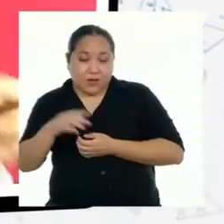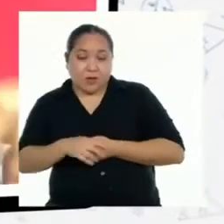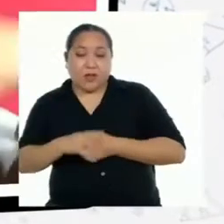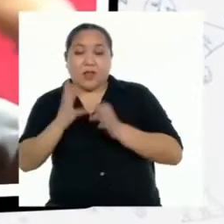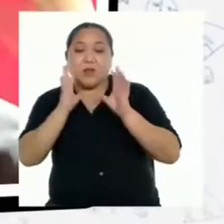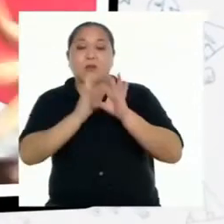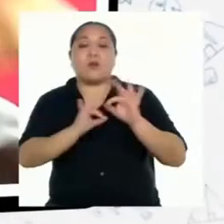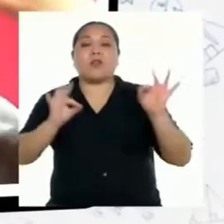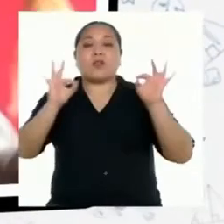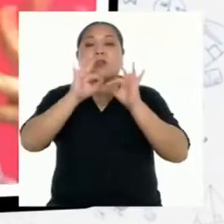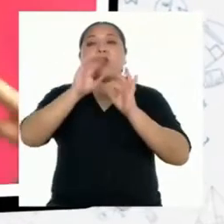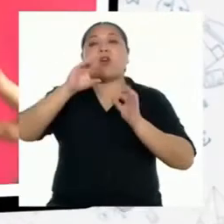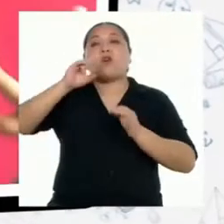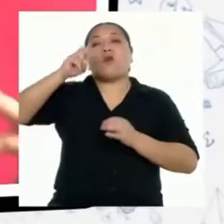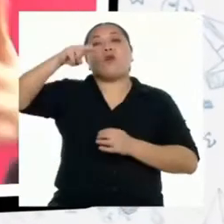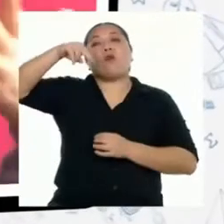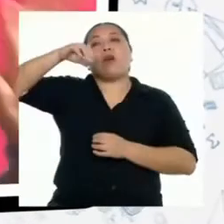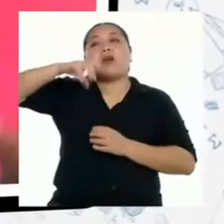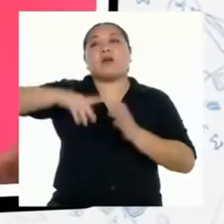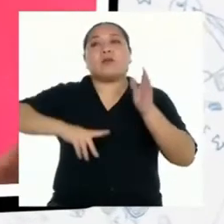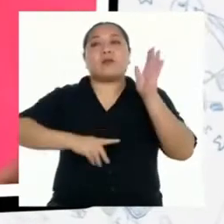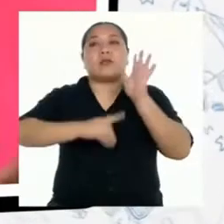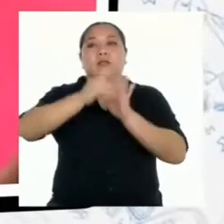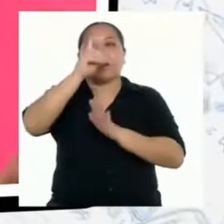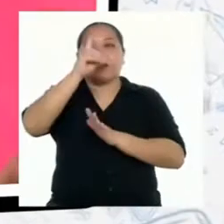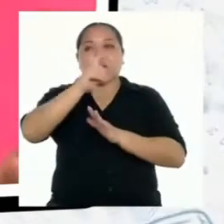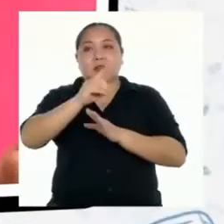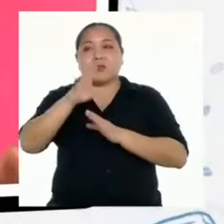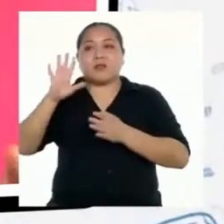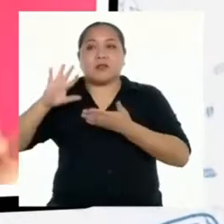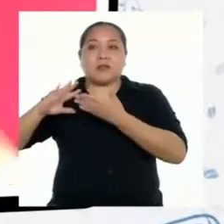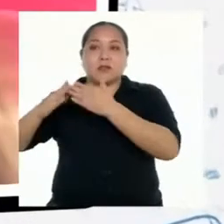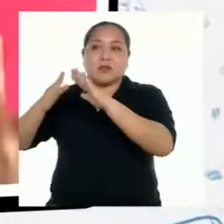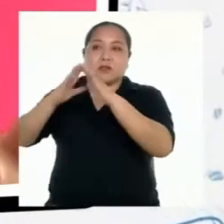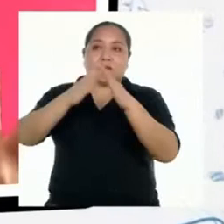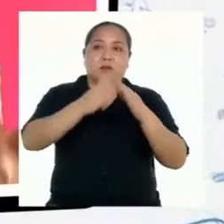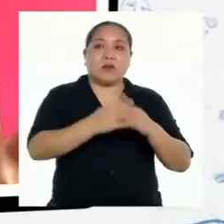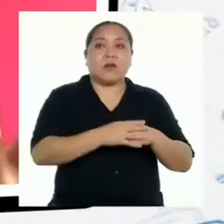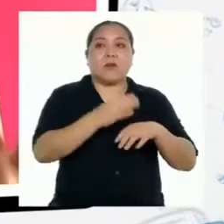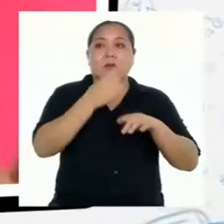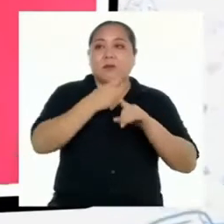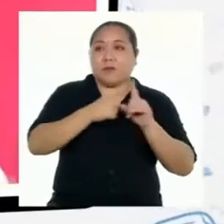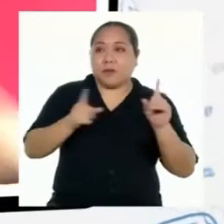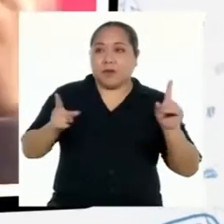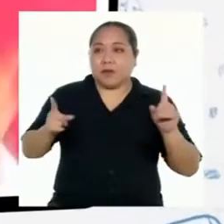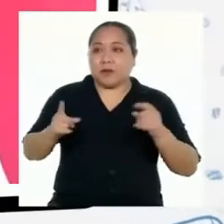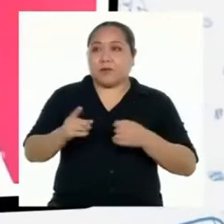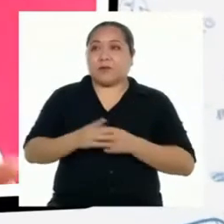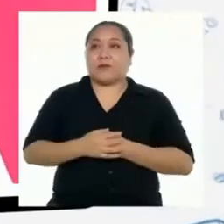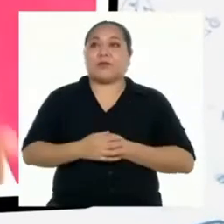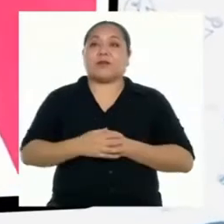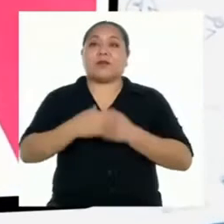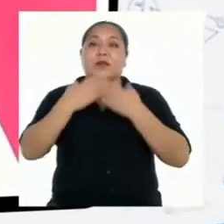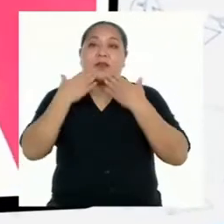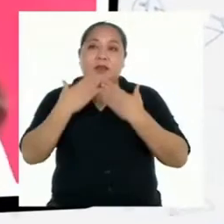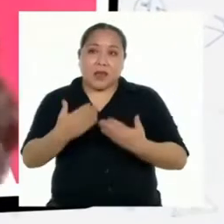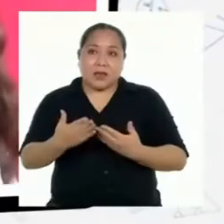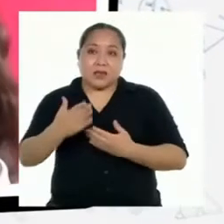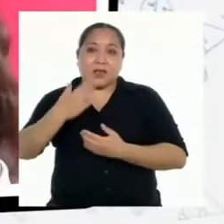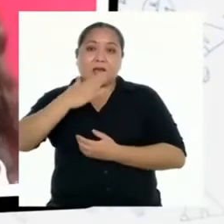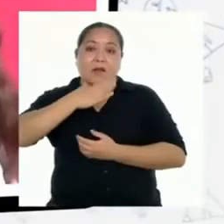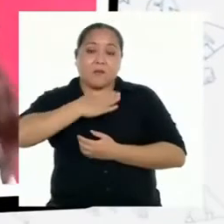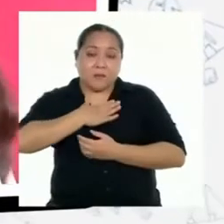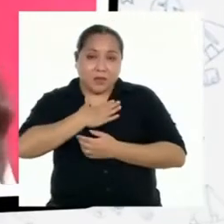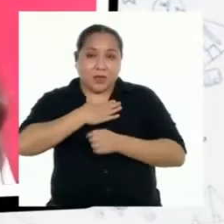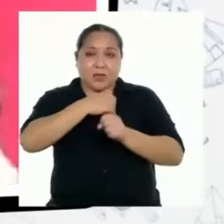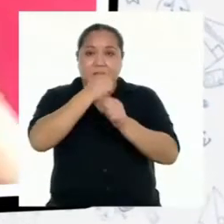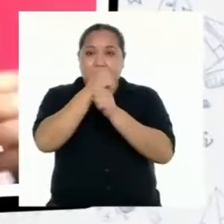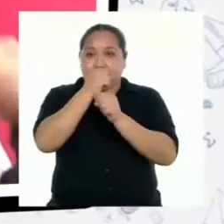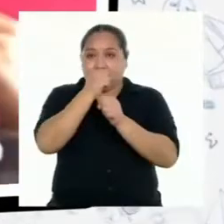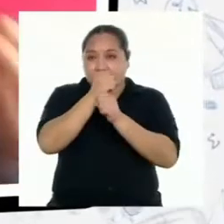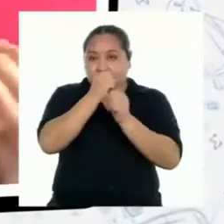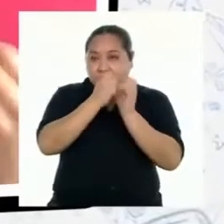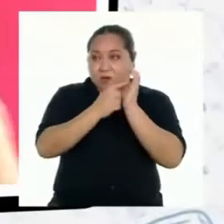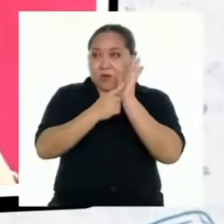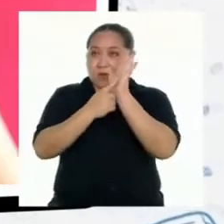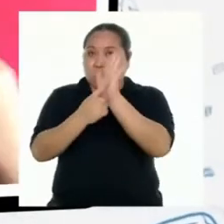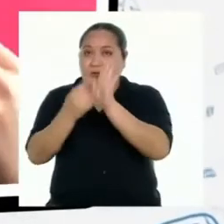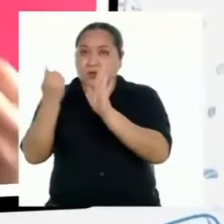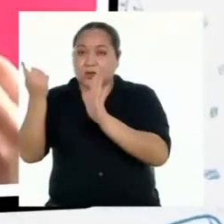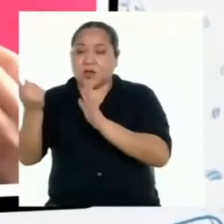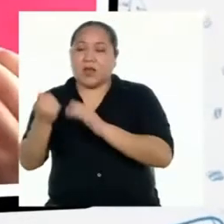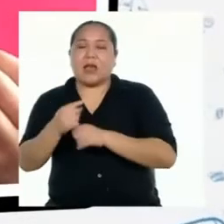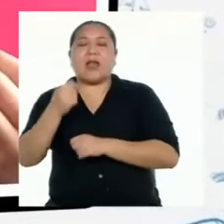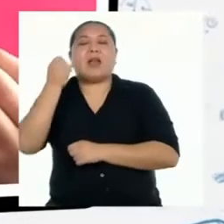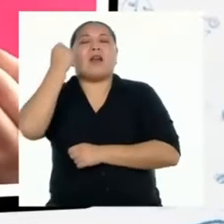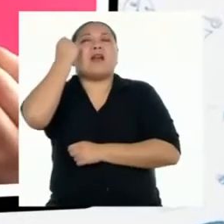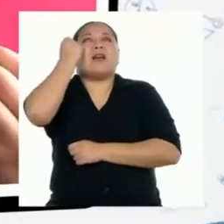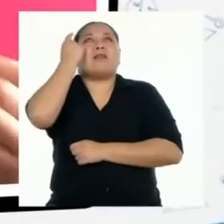las cuencas para el desarrollo de nuestra comunidad, pero que, gracias a mi trabajo, él había